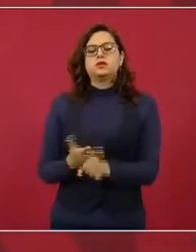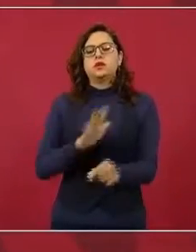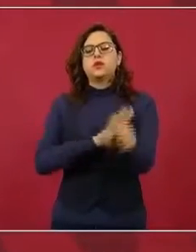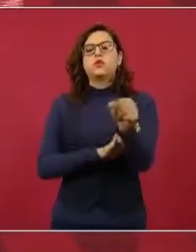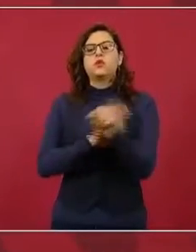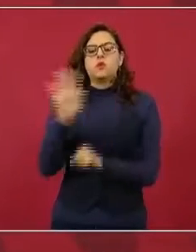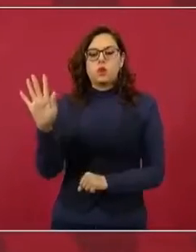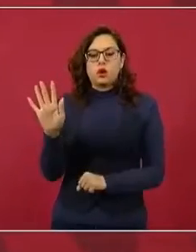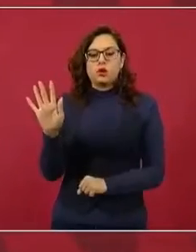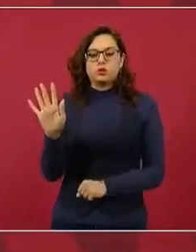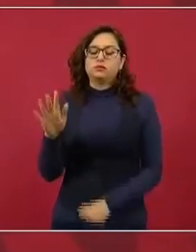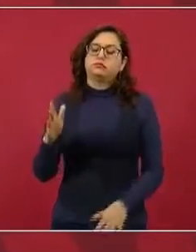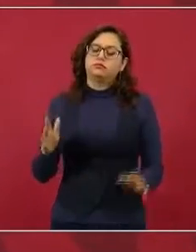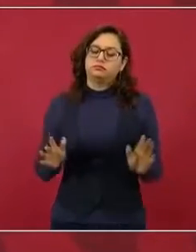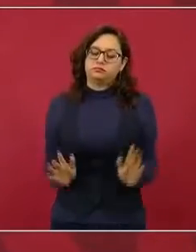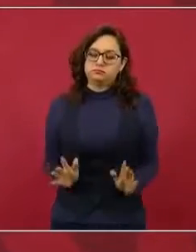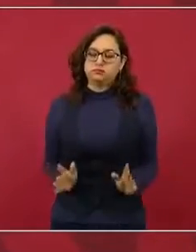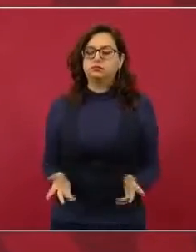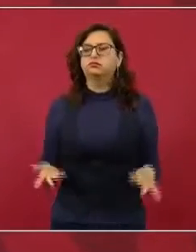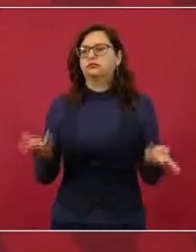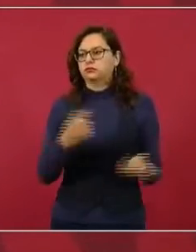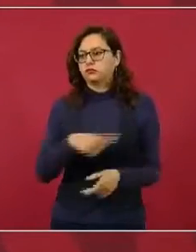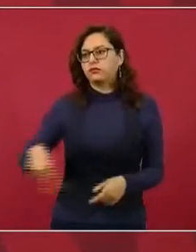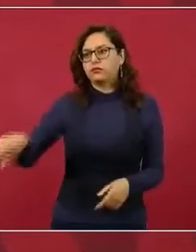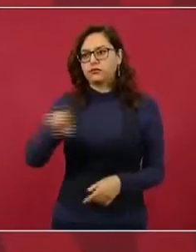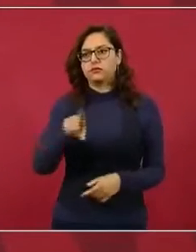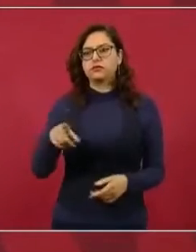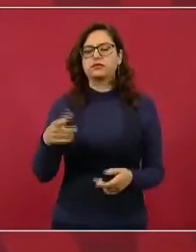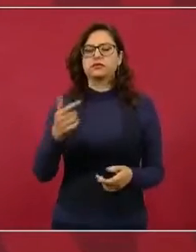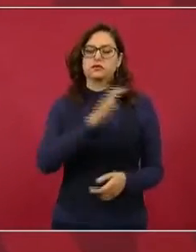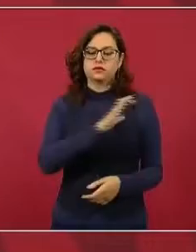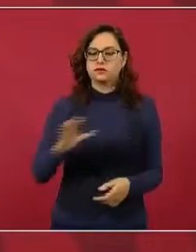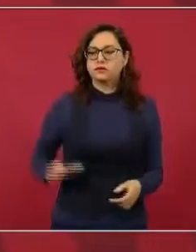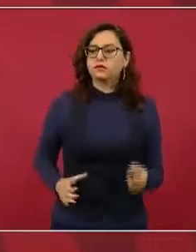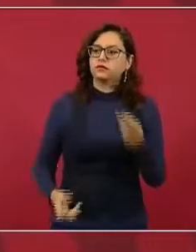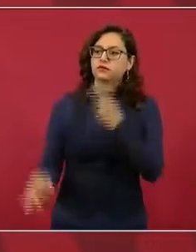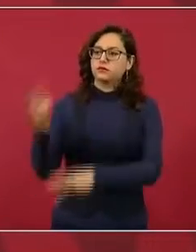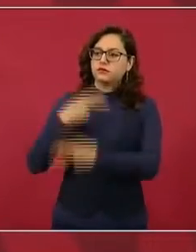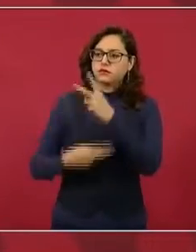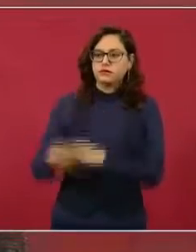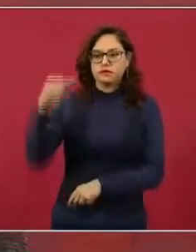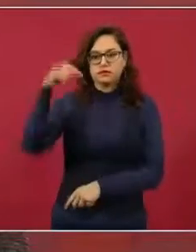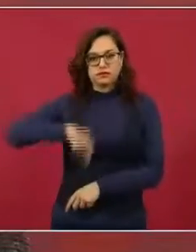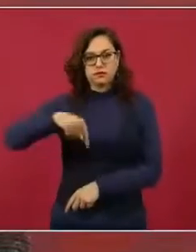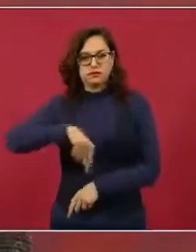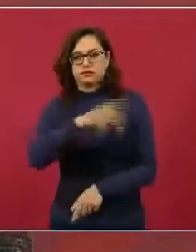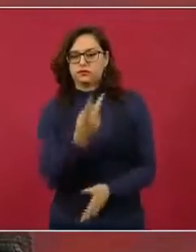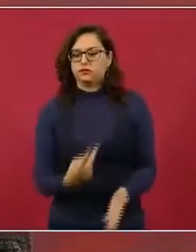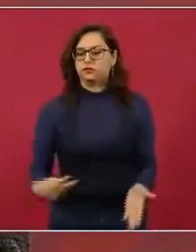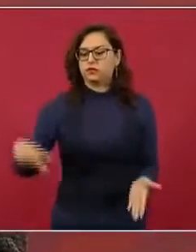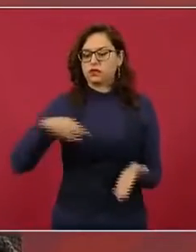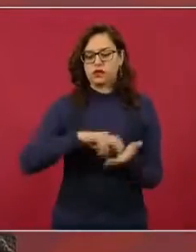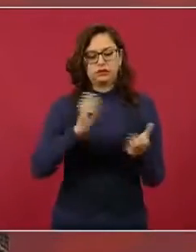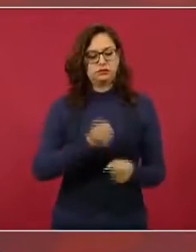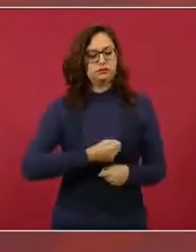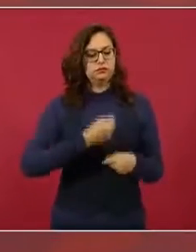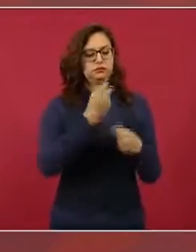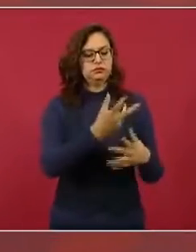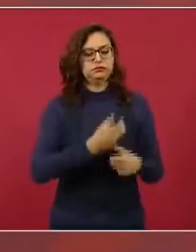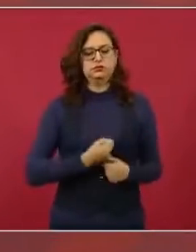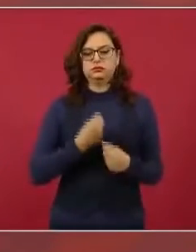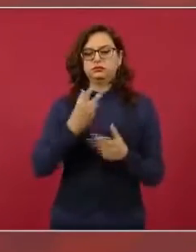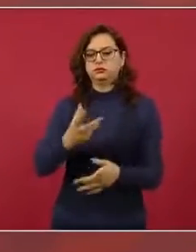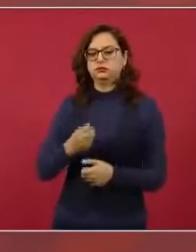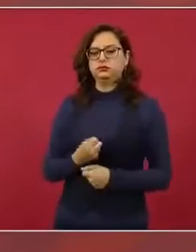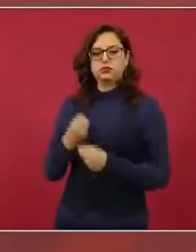expresarse, que los trabajadores conocieran a los candidatos y